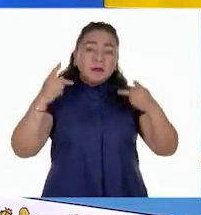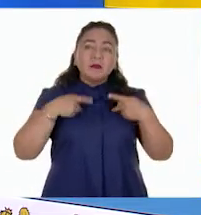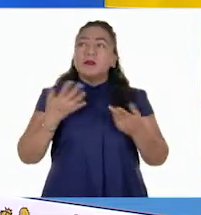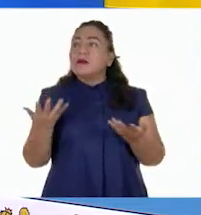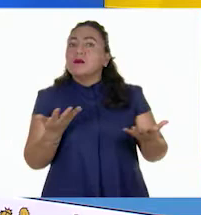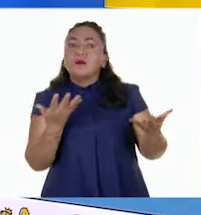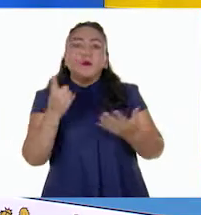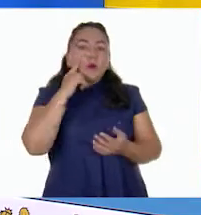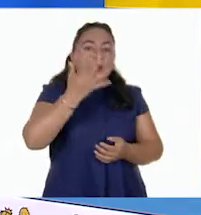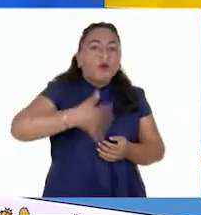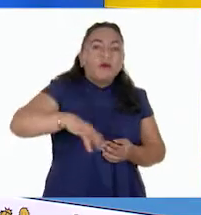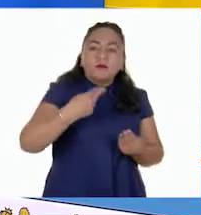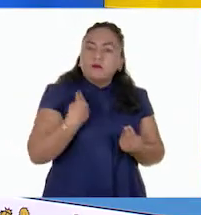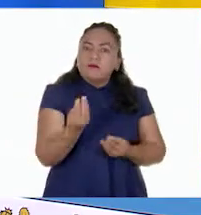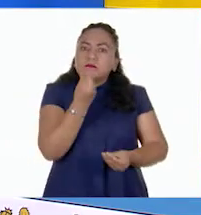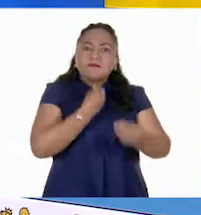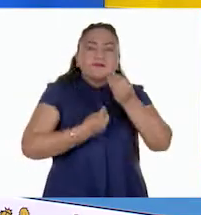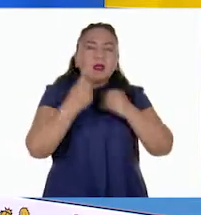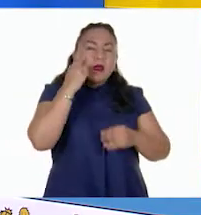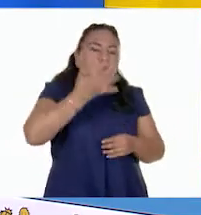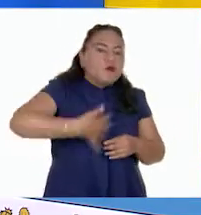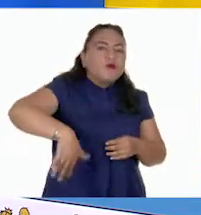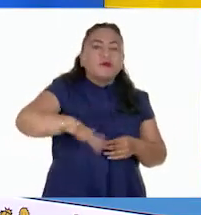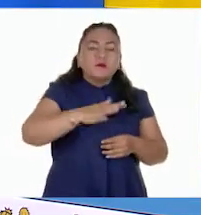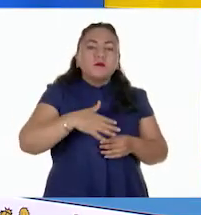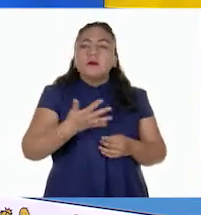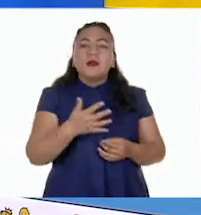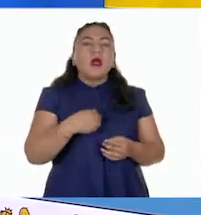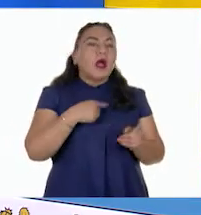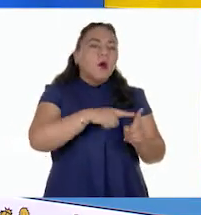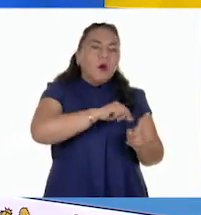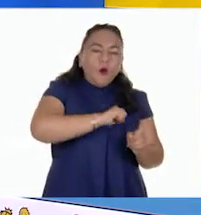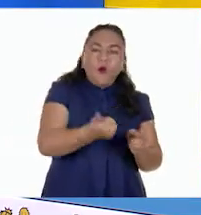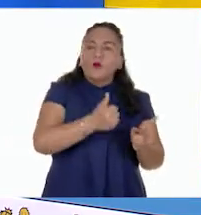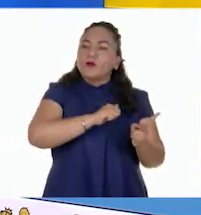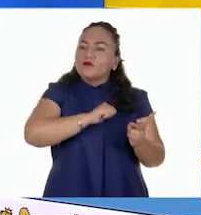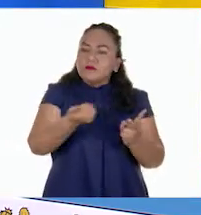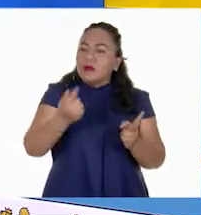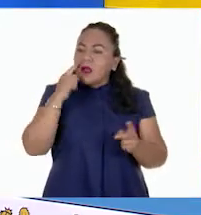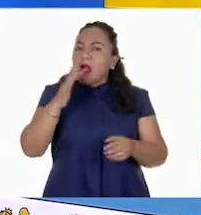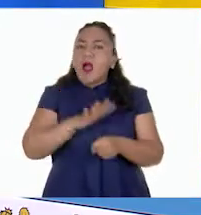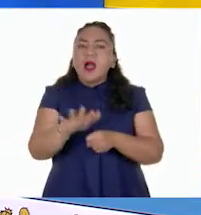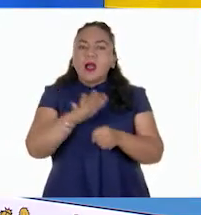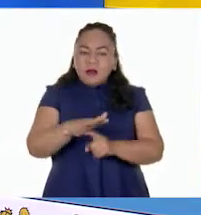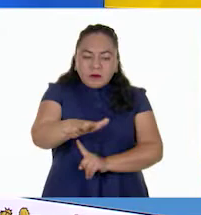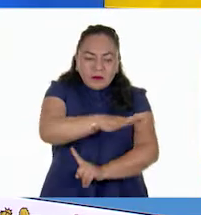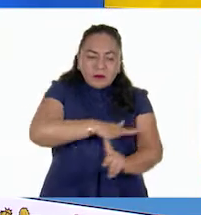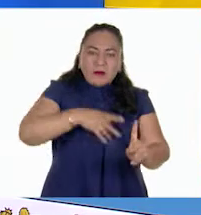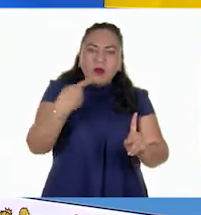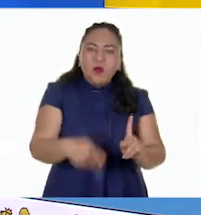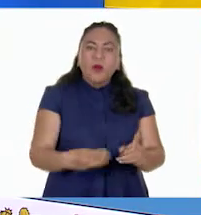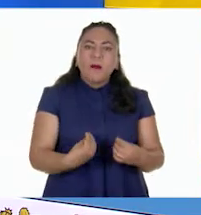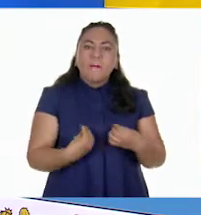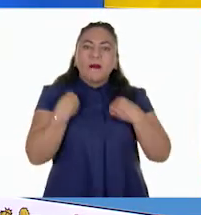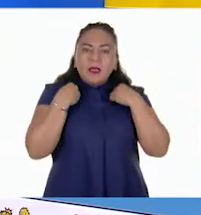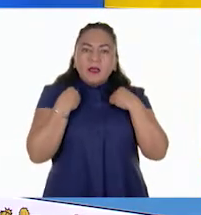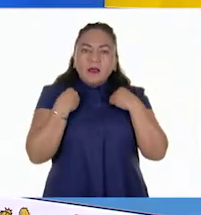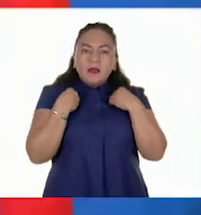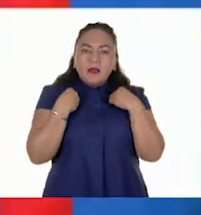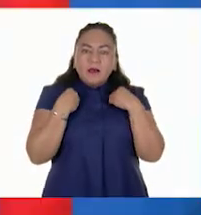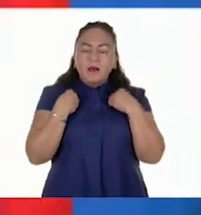buscar la manera de alimentarse y lo han hecho recurriendo a los recursos que tiene en el lugar en que habitan.